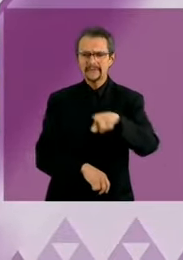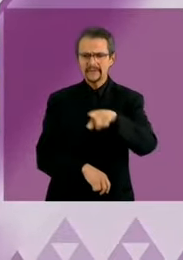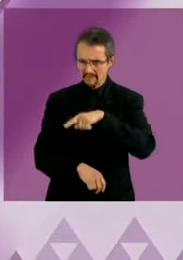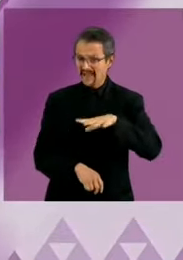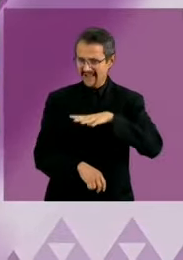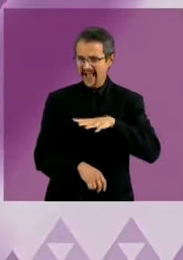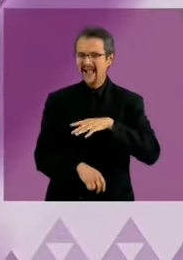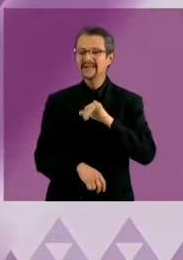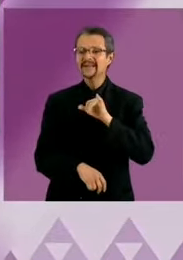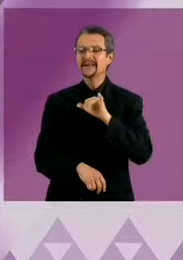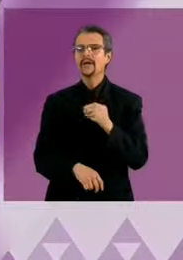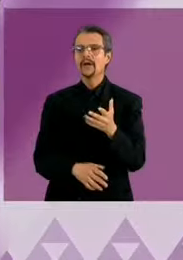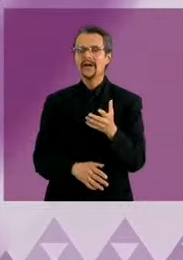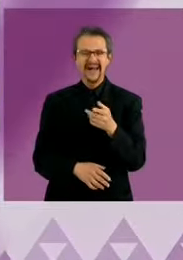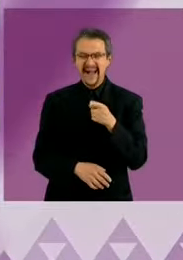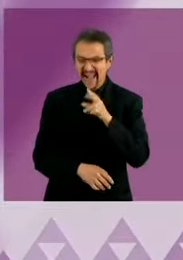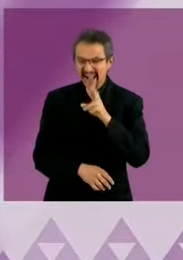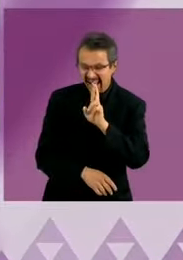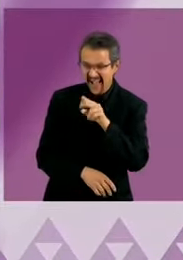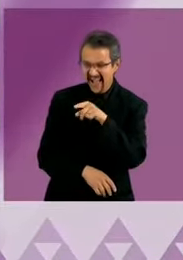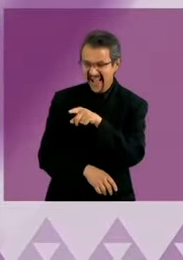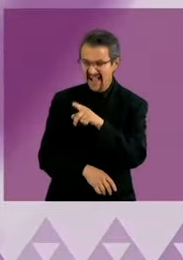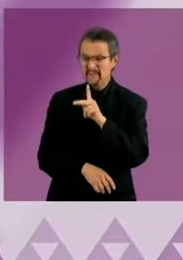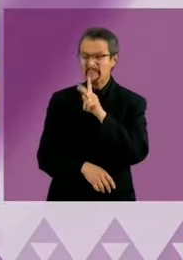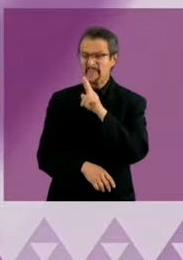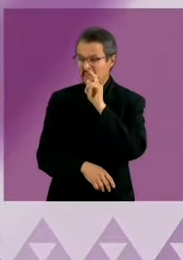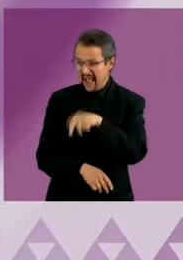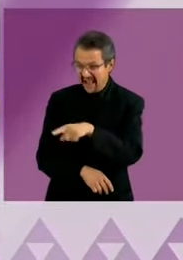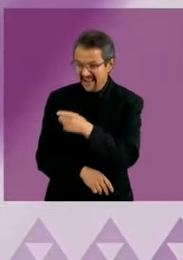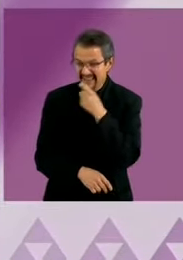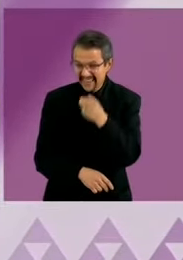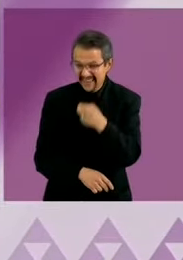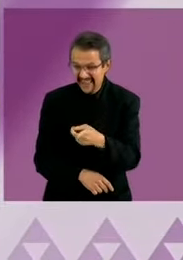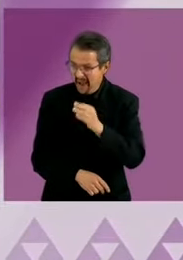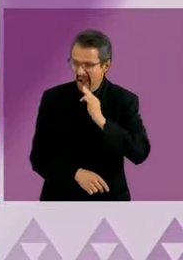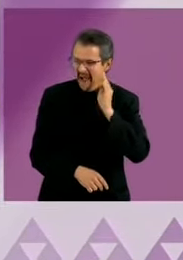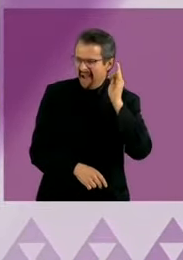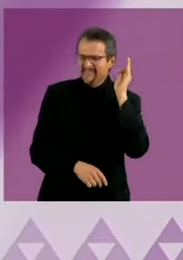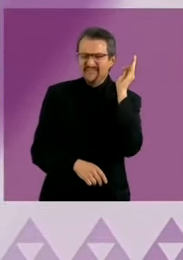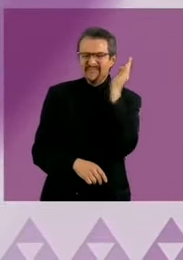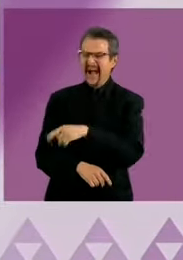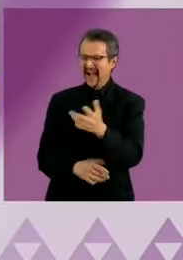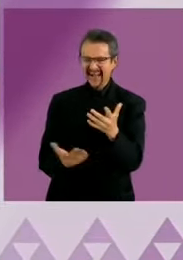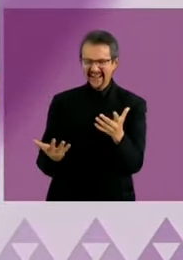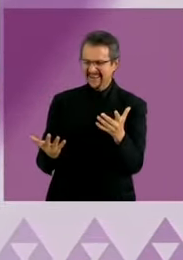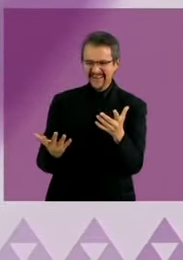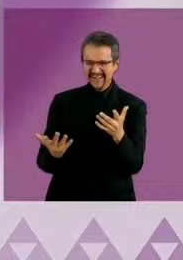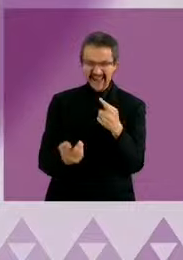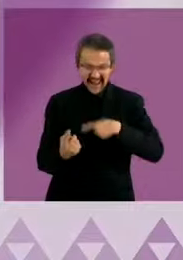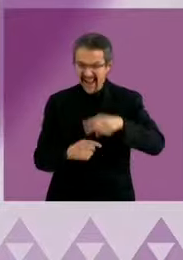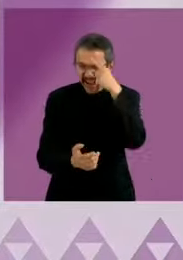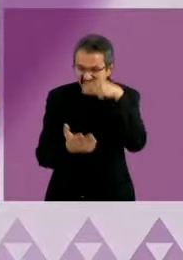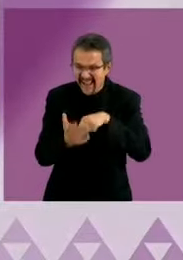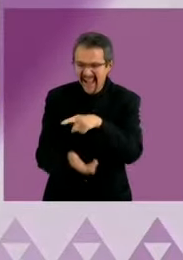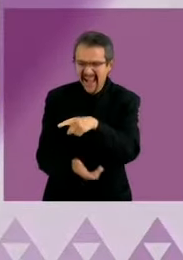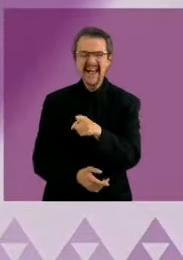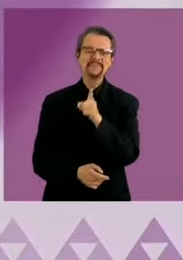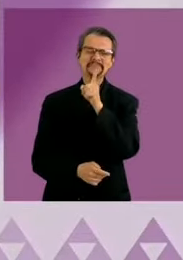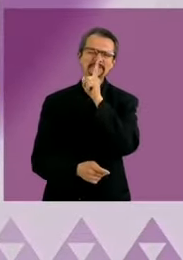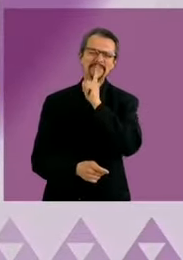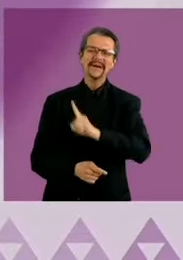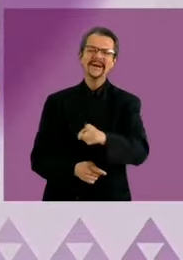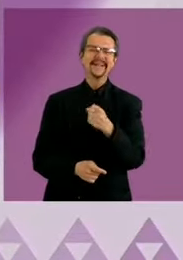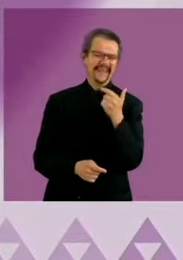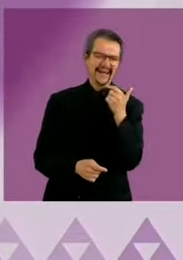lo que está diciendo la candidata del PRI es absolutamente falso. ¿Cómo creerle a una mentirosa? Pero miren, vamos